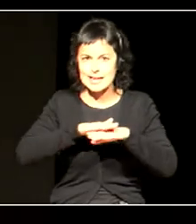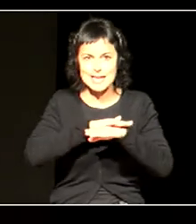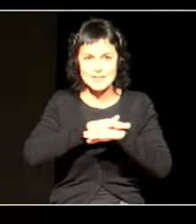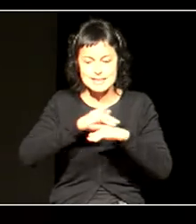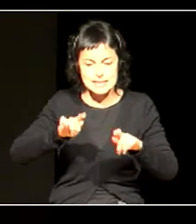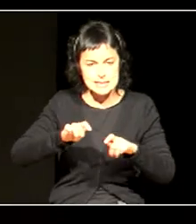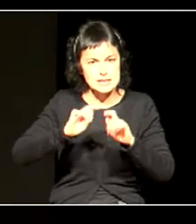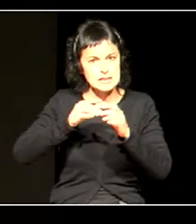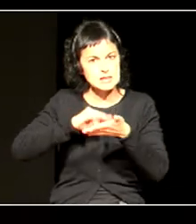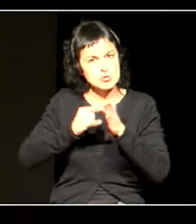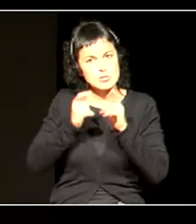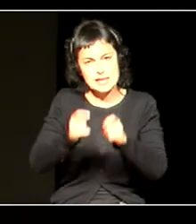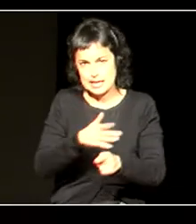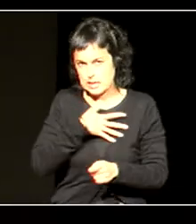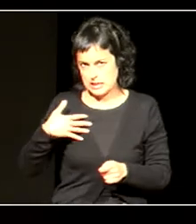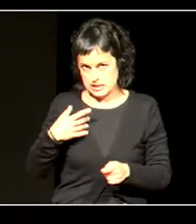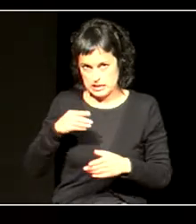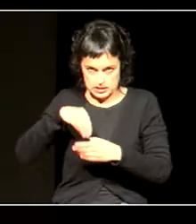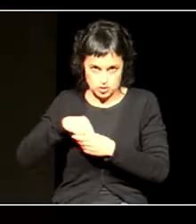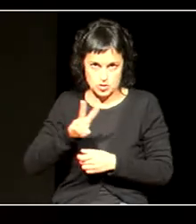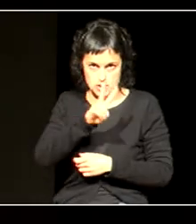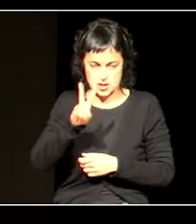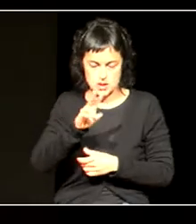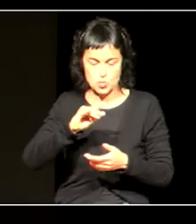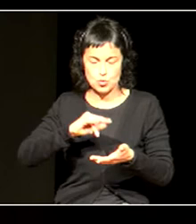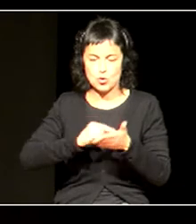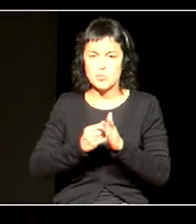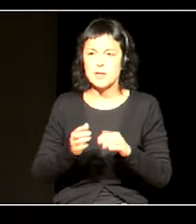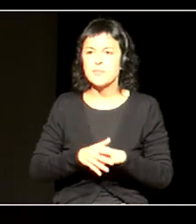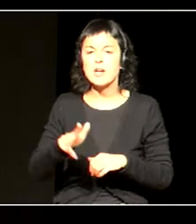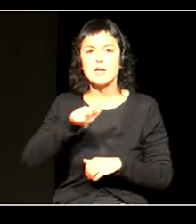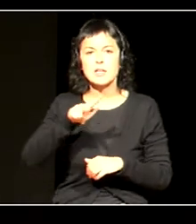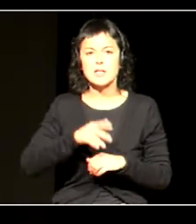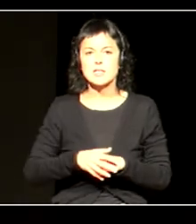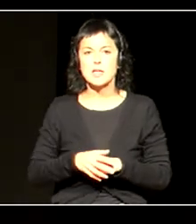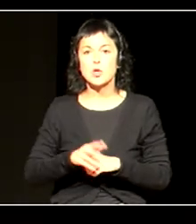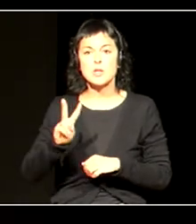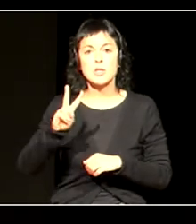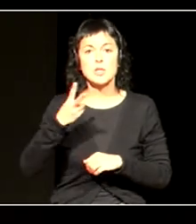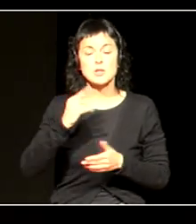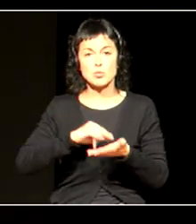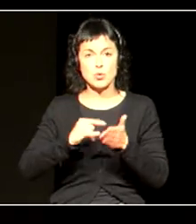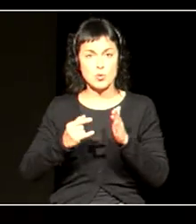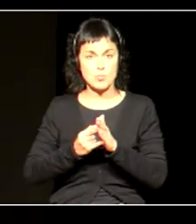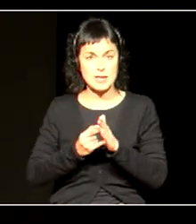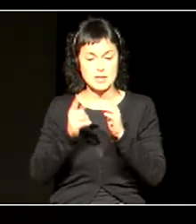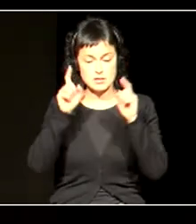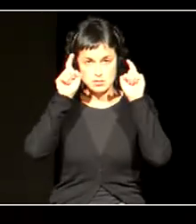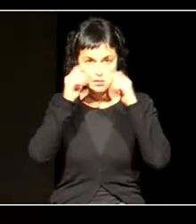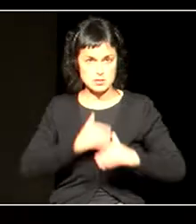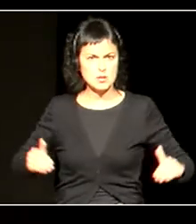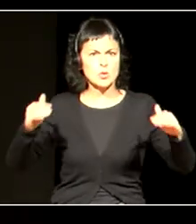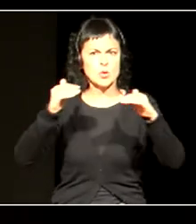bigarren planau. Sin duda, este segundo plan de coeducación supone un paso importante en un largo camino